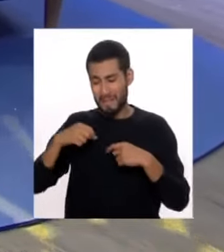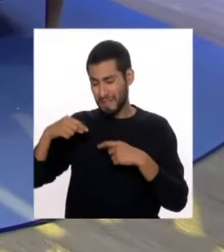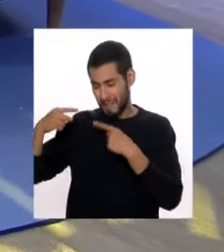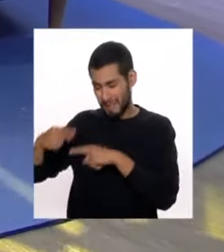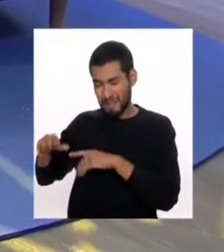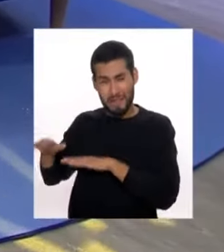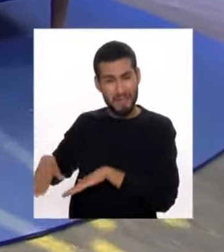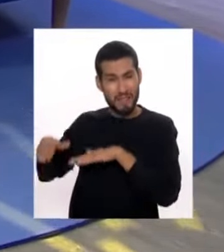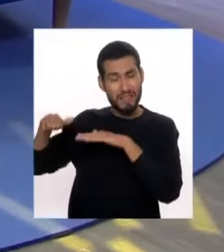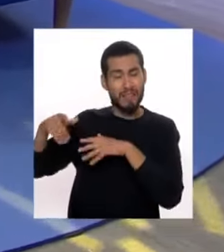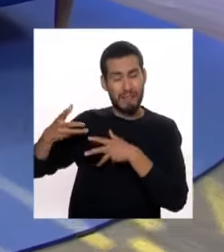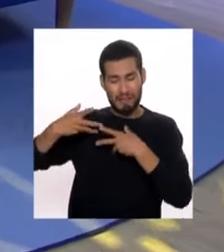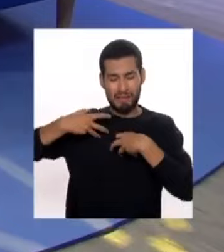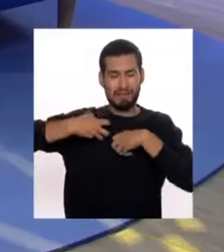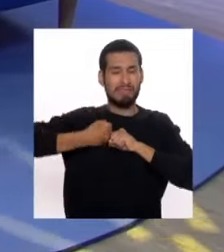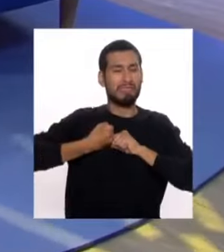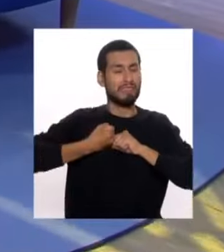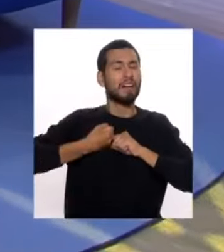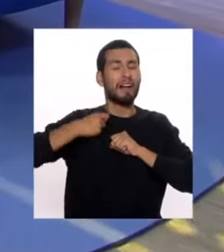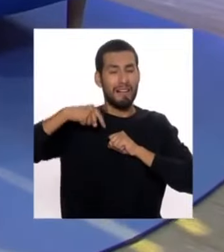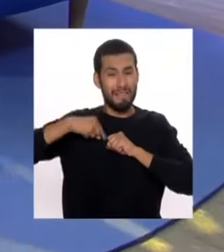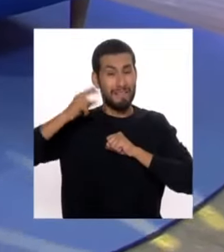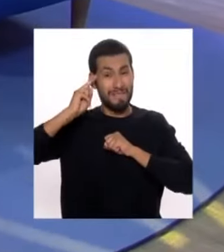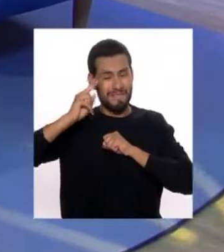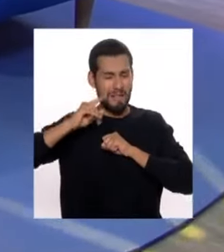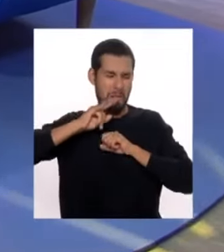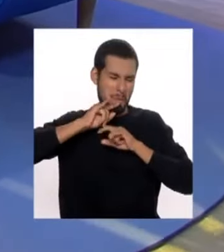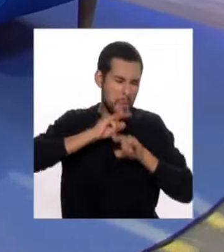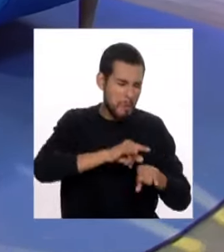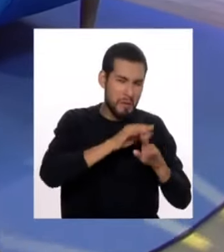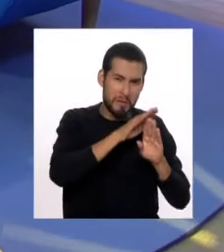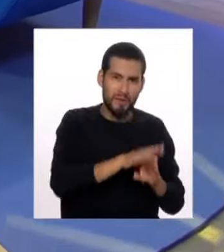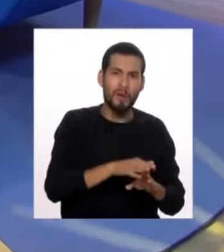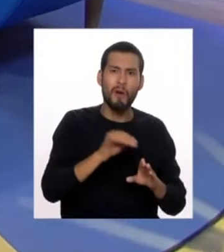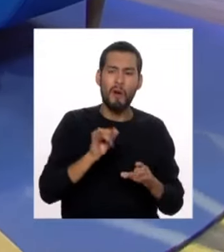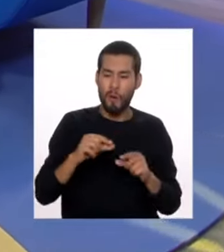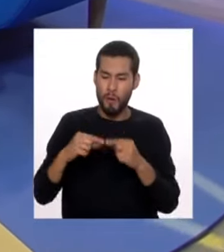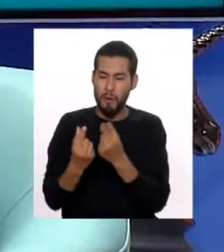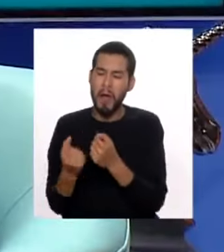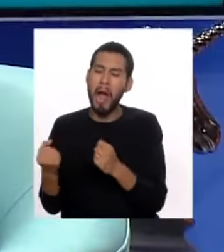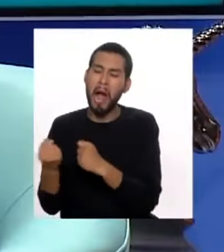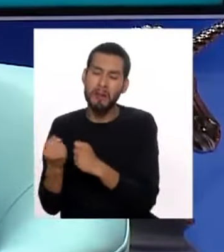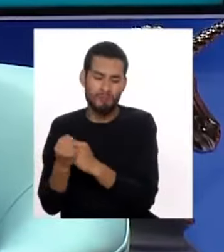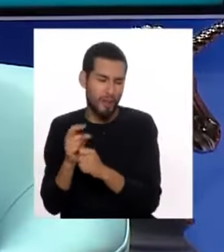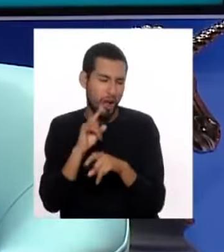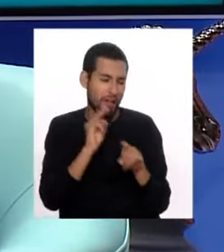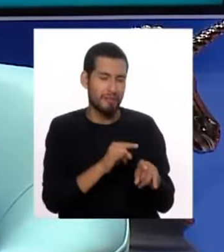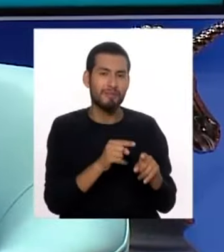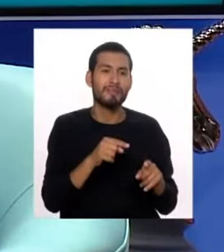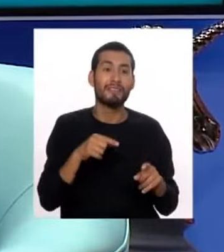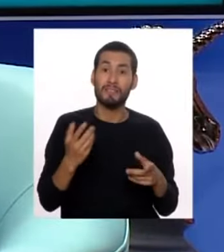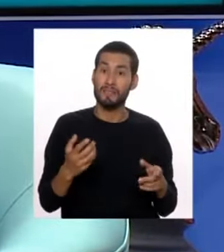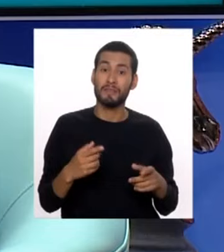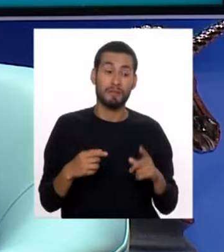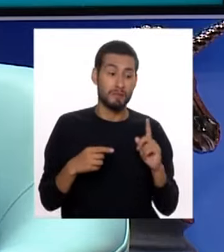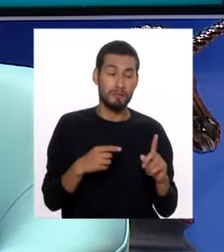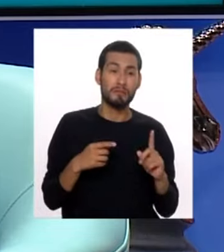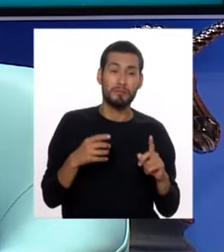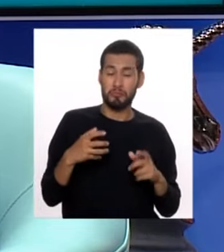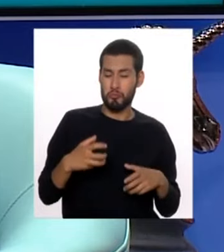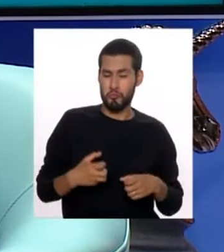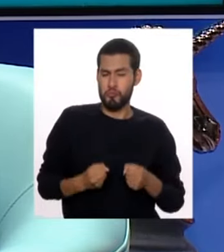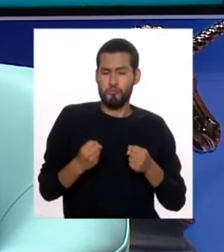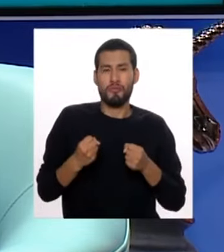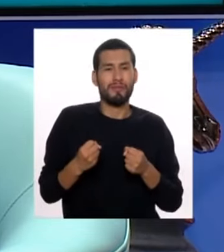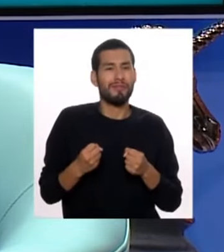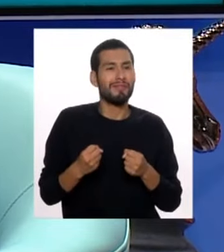y alimentan con las burlas o se ponen del lado de un grupo y claro, el buleador se siente muy